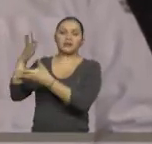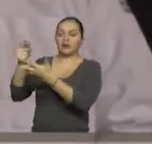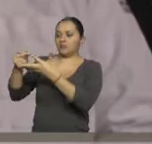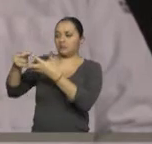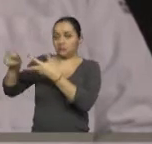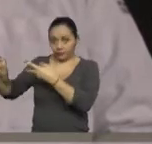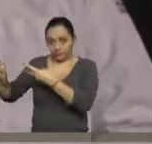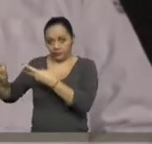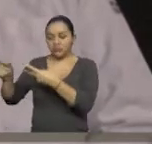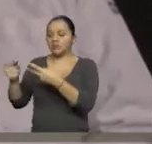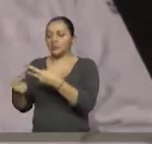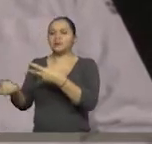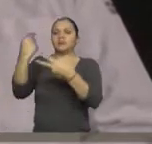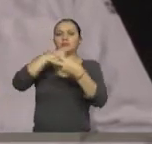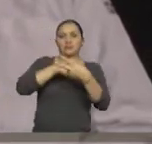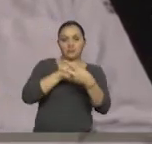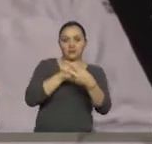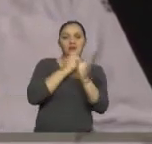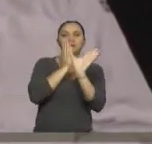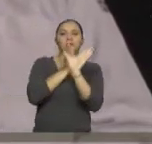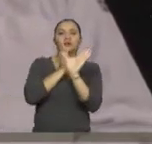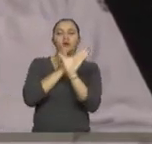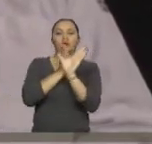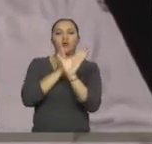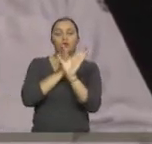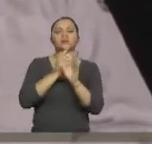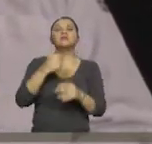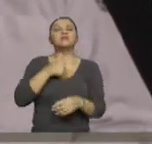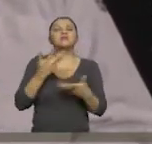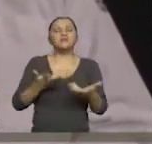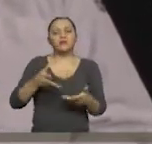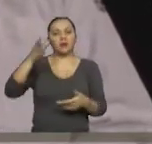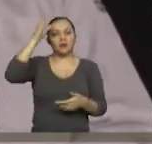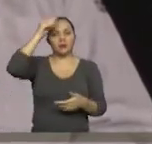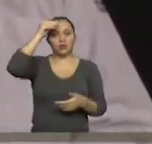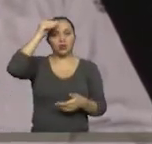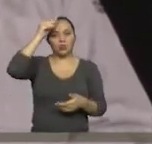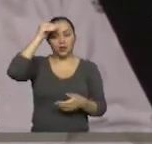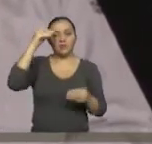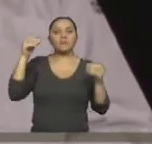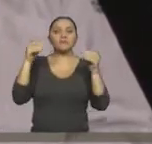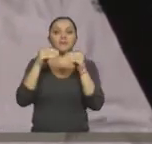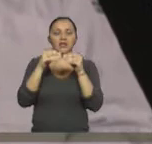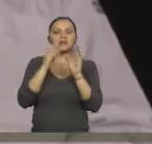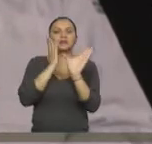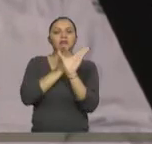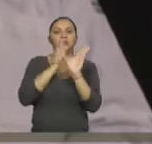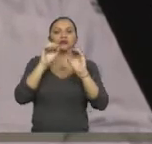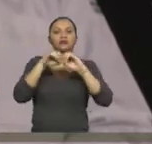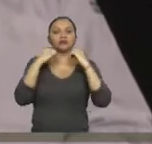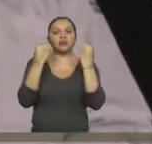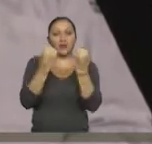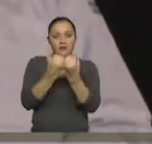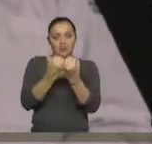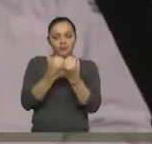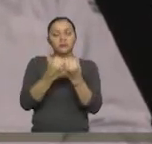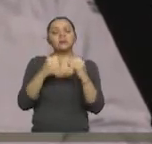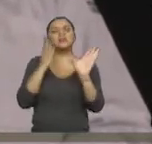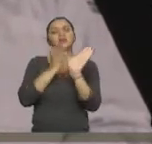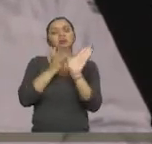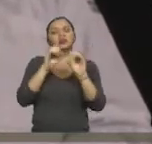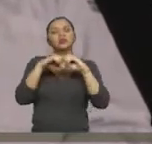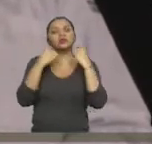calificar discapacidades intelectuales y psicosociales, en este caso. Las discapacidades